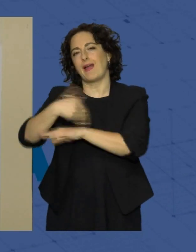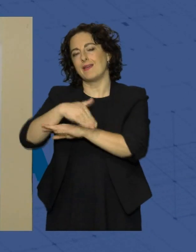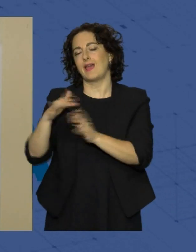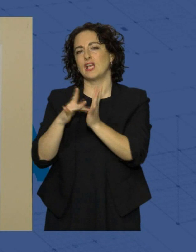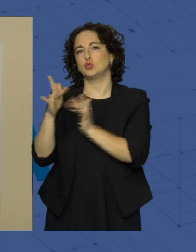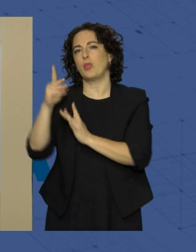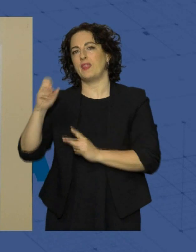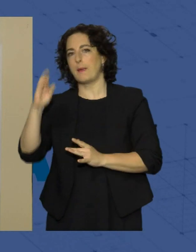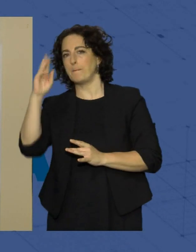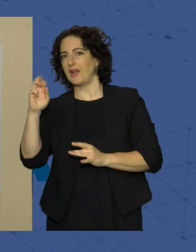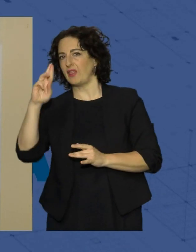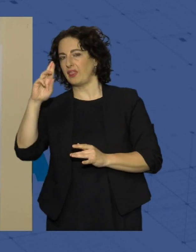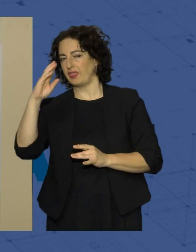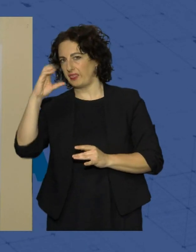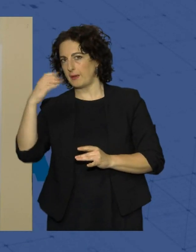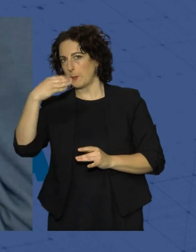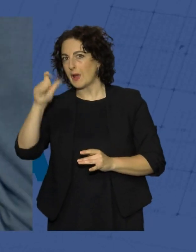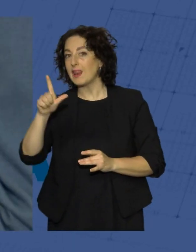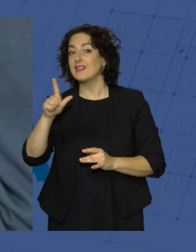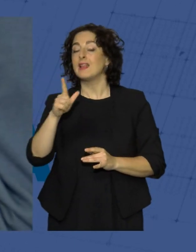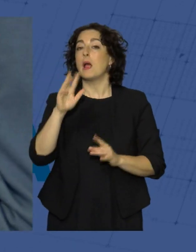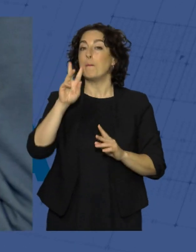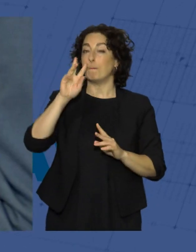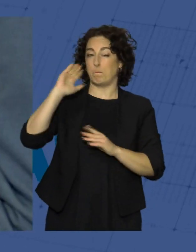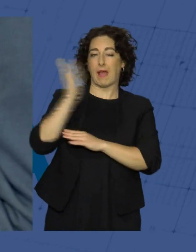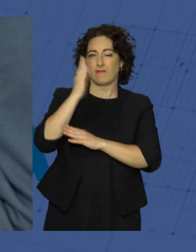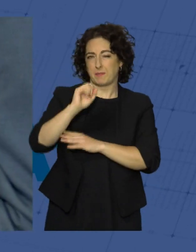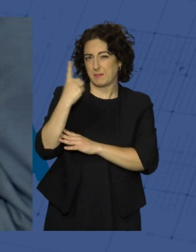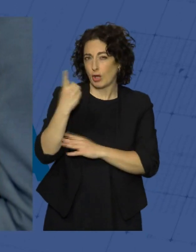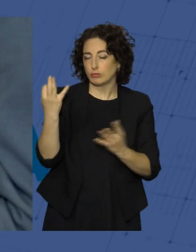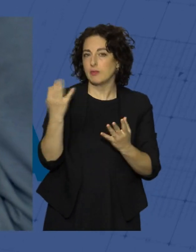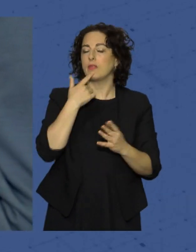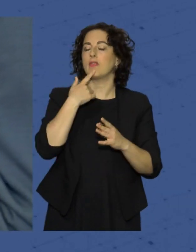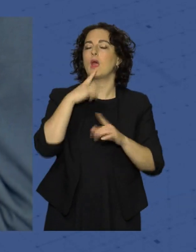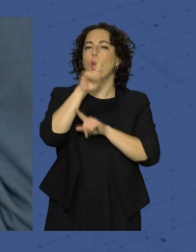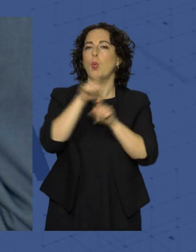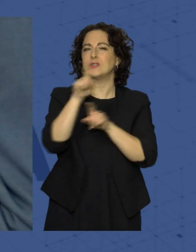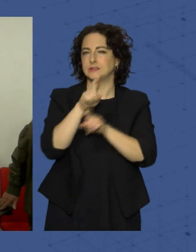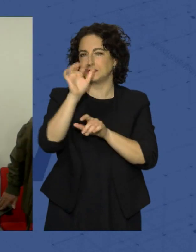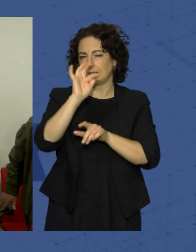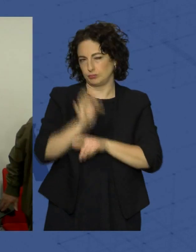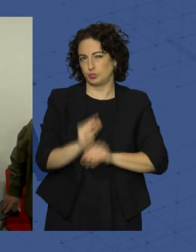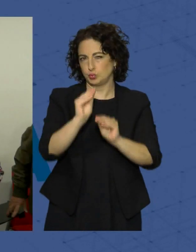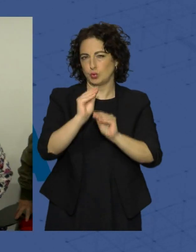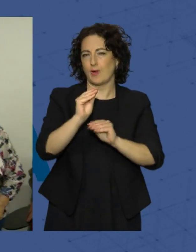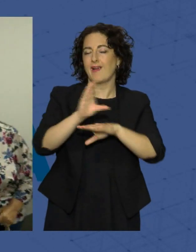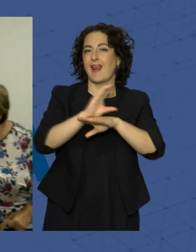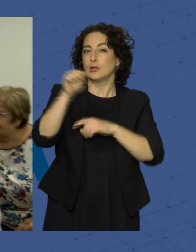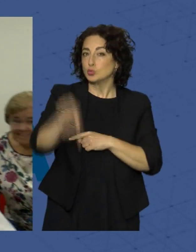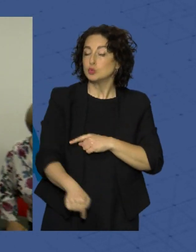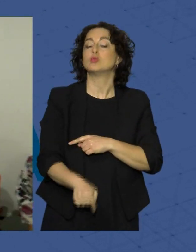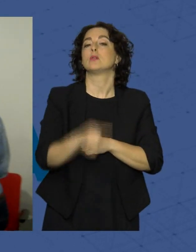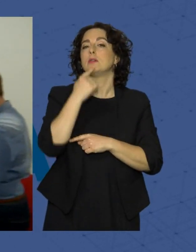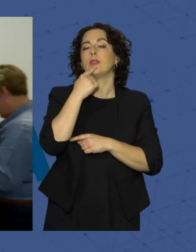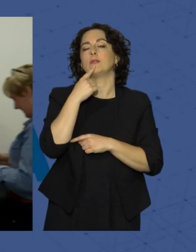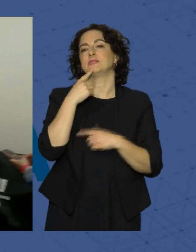varapalo llegaba con la encuesta de Canal Sur que les daba siete concejales, que poco a poco se fueron confirmando. Poco antes de las 11 de la noche,